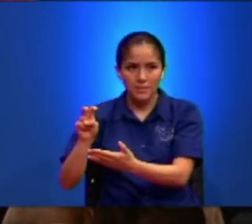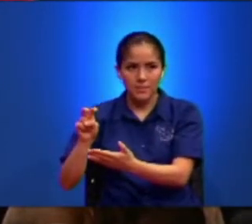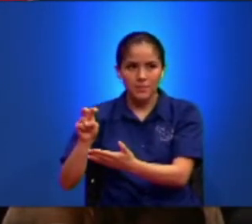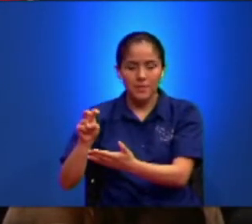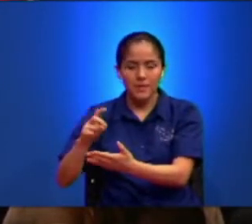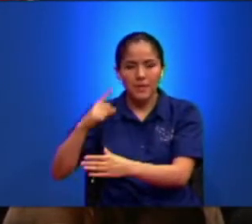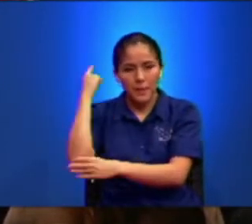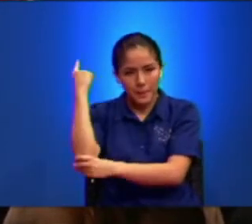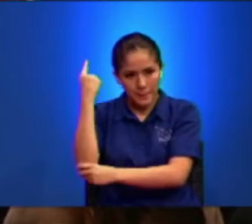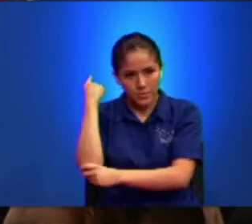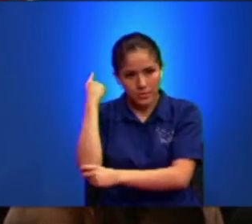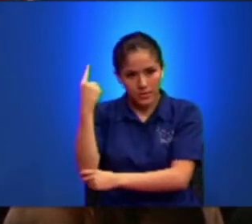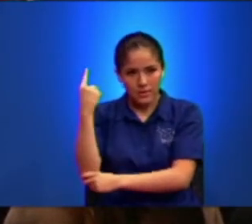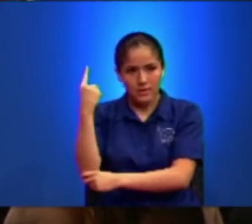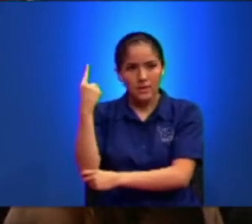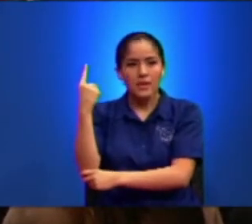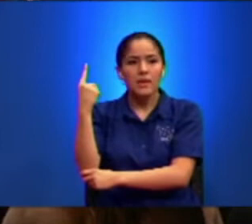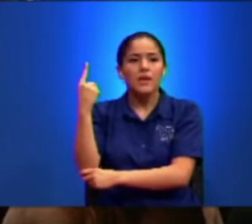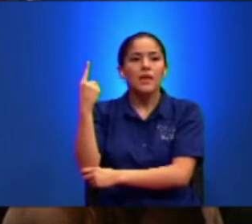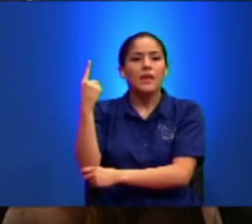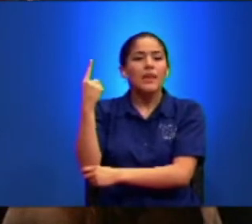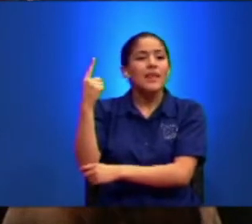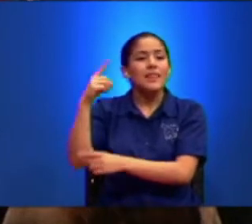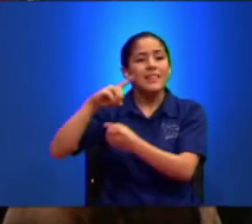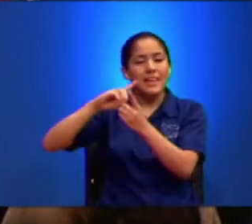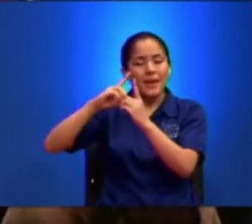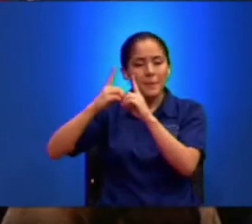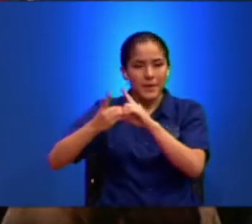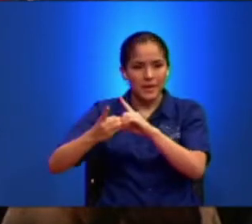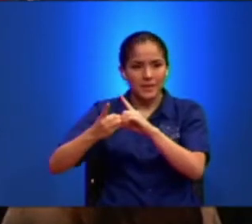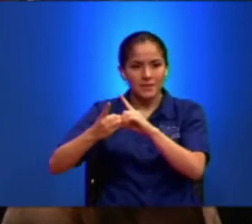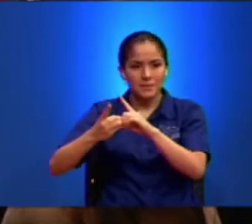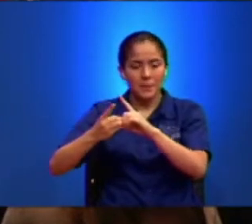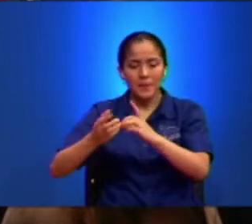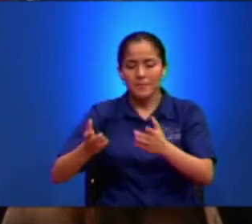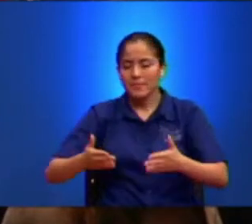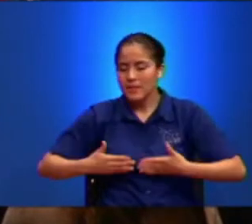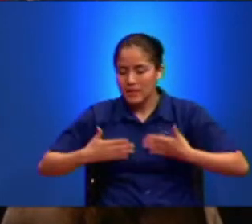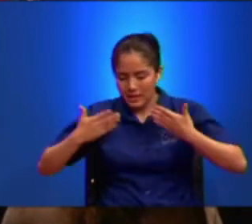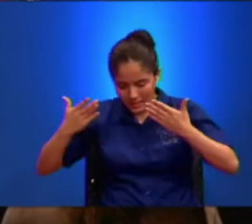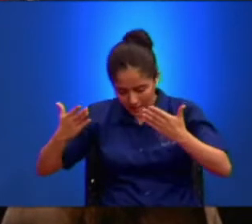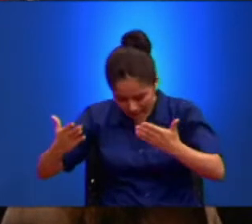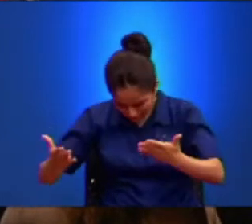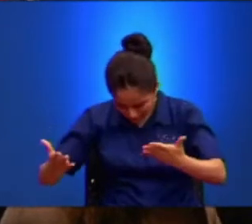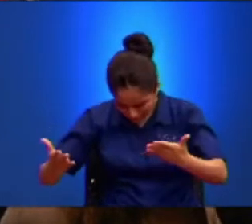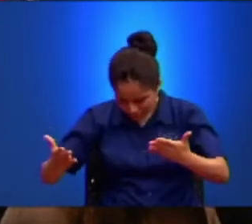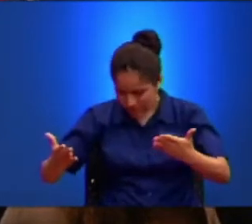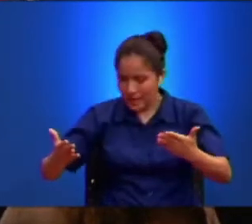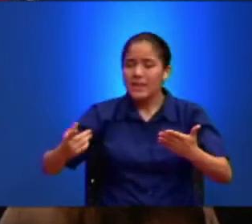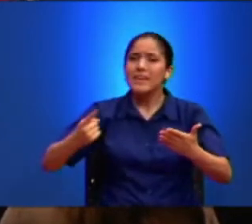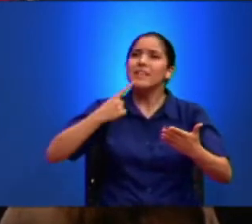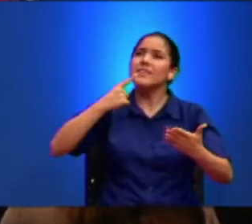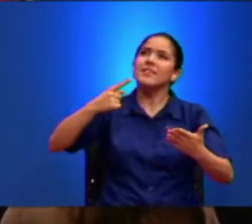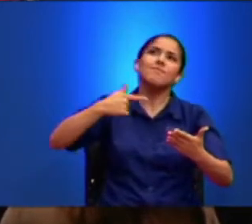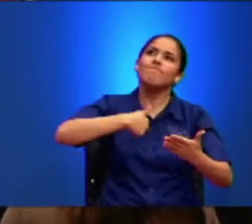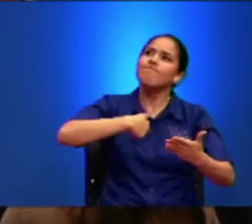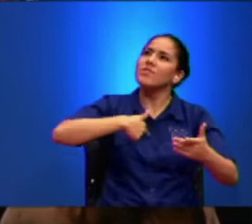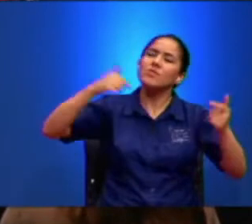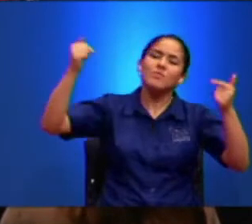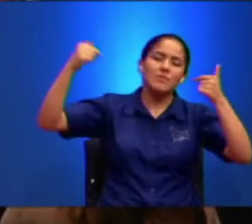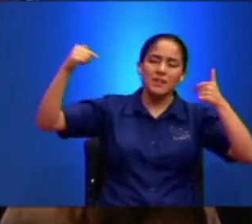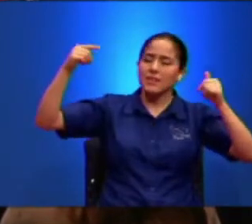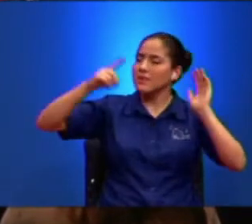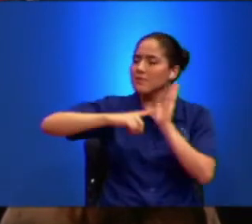De Cambiar De Rendirnos De Decir Aquí Estoy Me Rindo Me Rindo